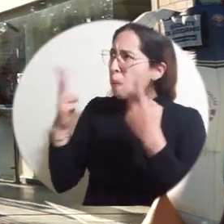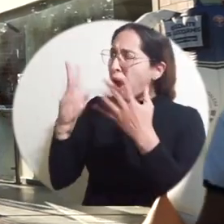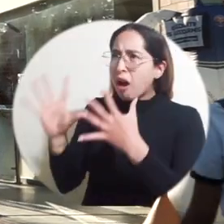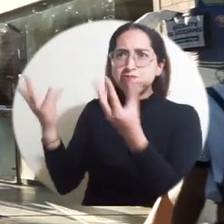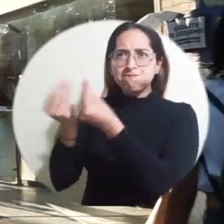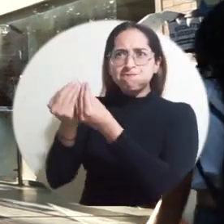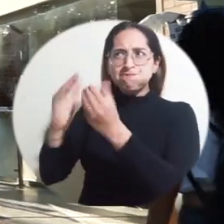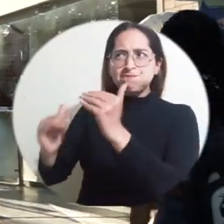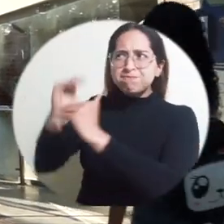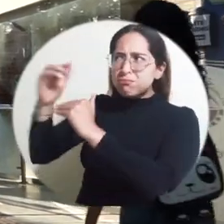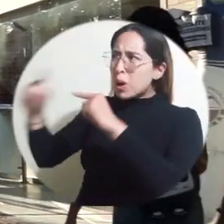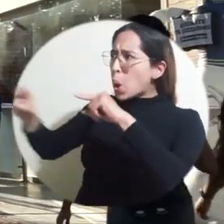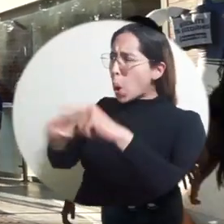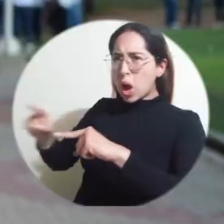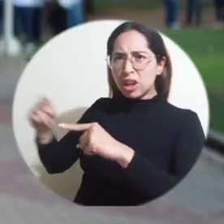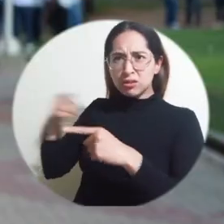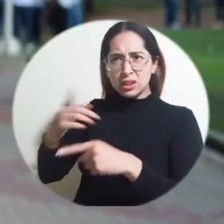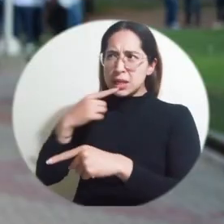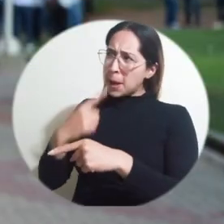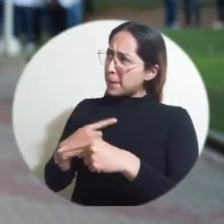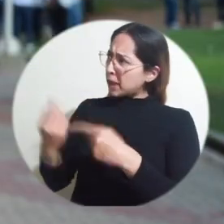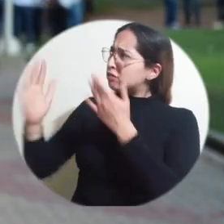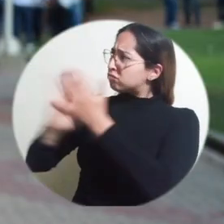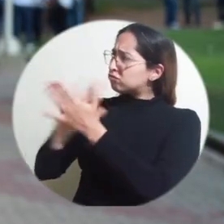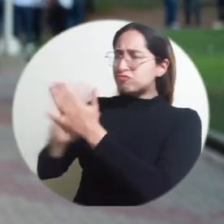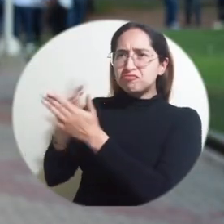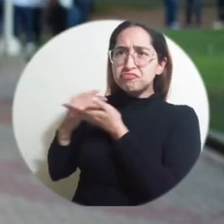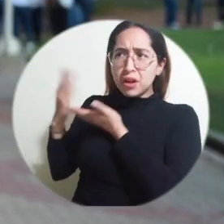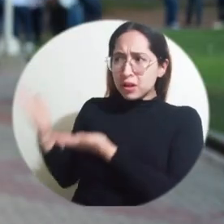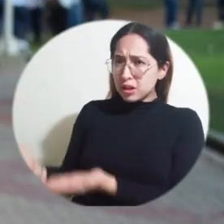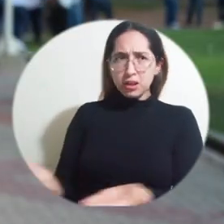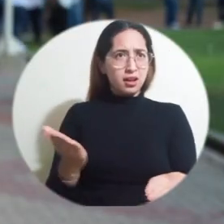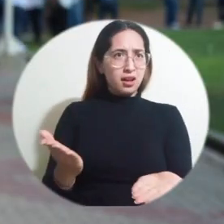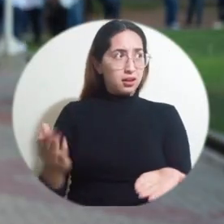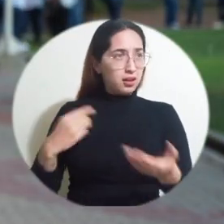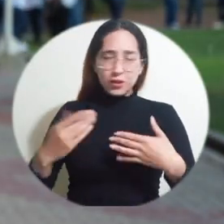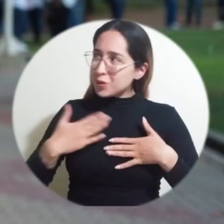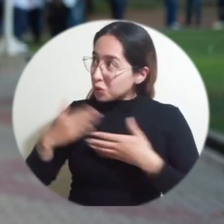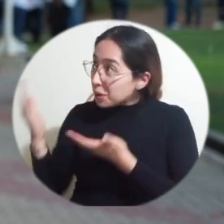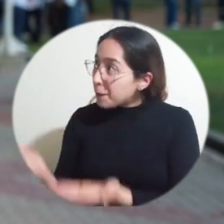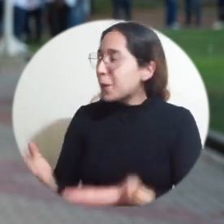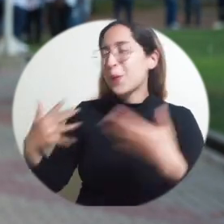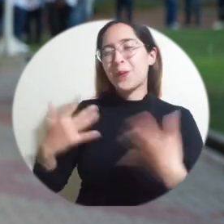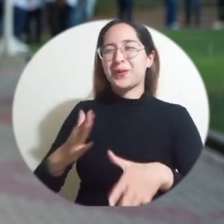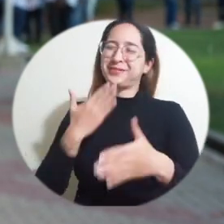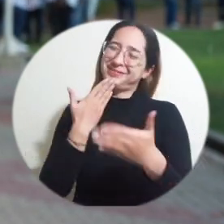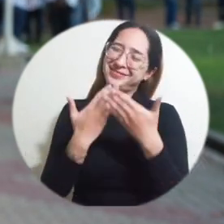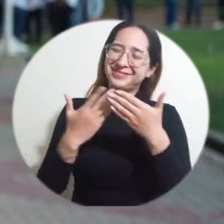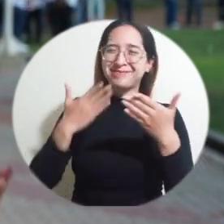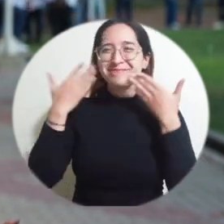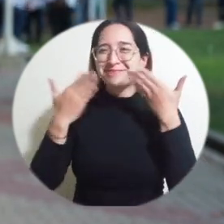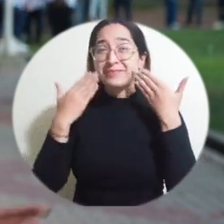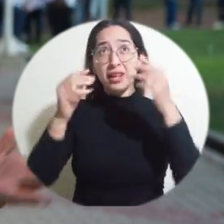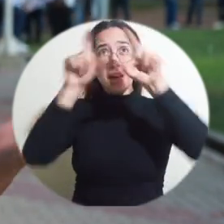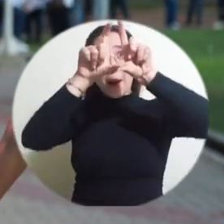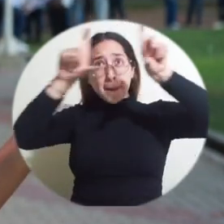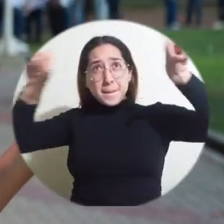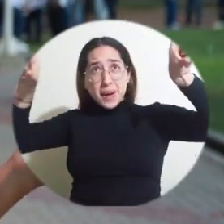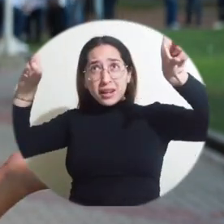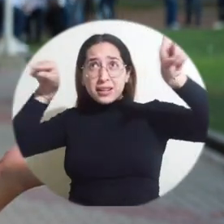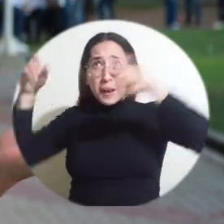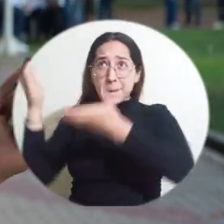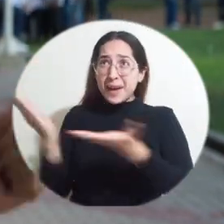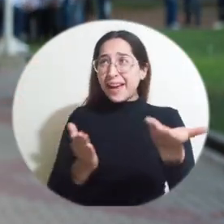Viendo los directivos de la universidad ahí, recibiéndonos, para mí fue muy agradable ese recibimiento.